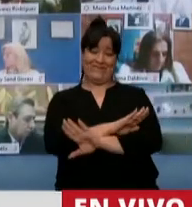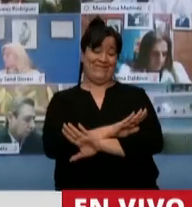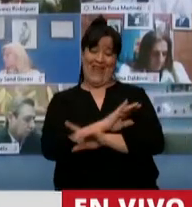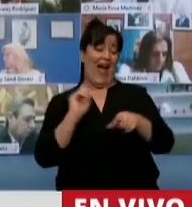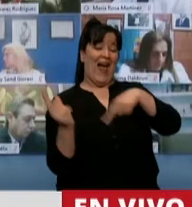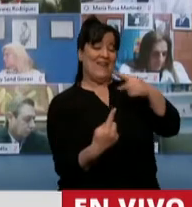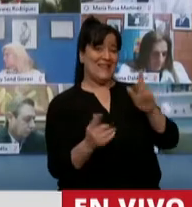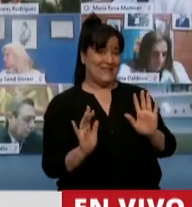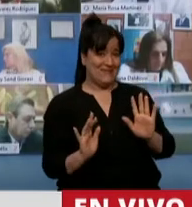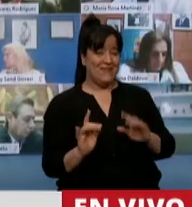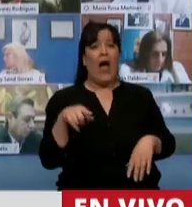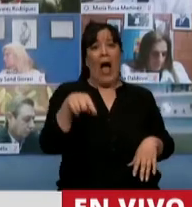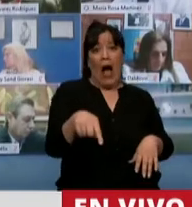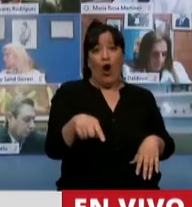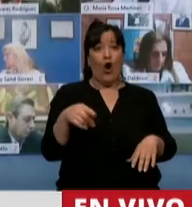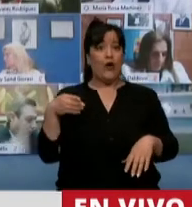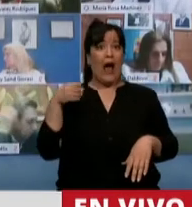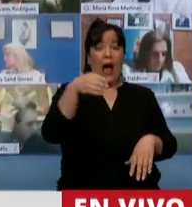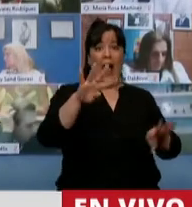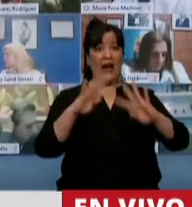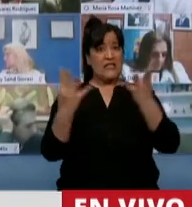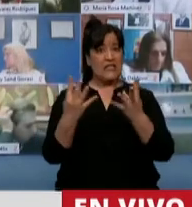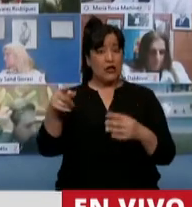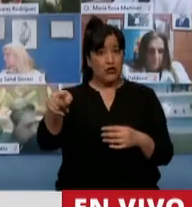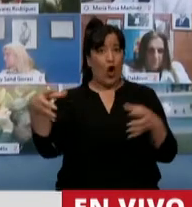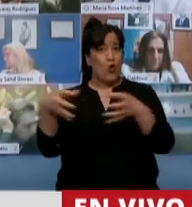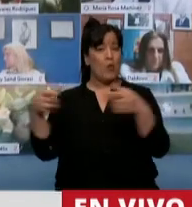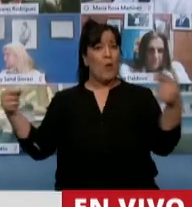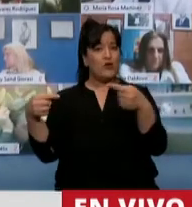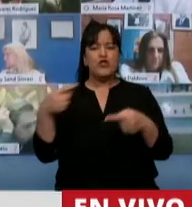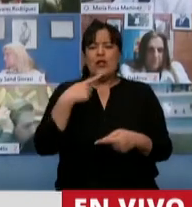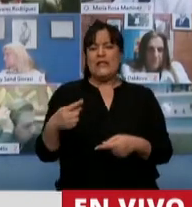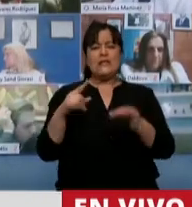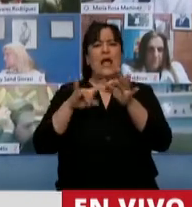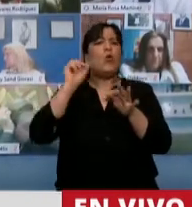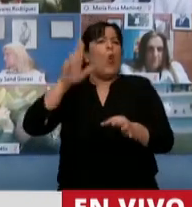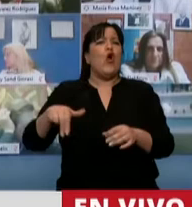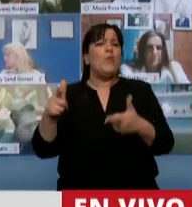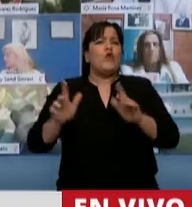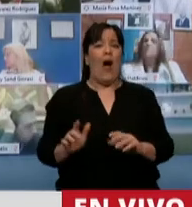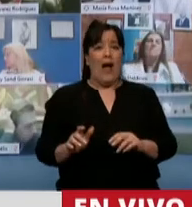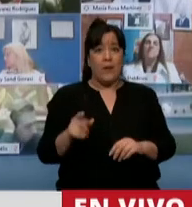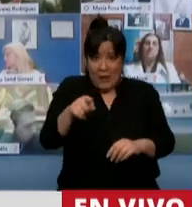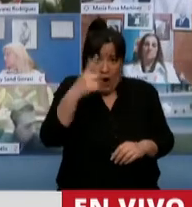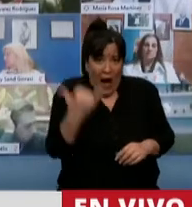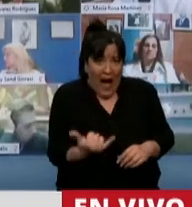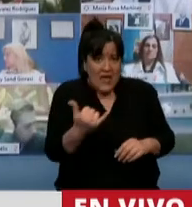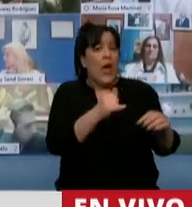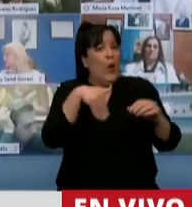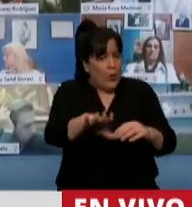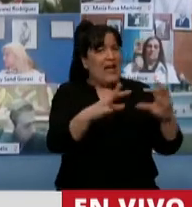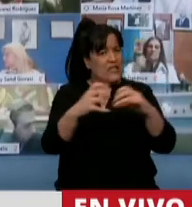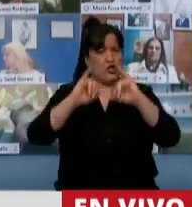quisieron ir a especular a recinto pensando que no íbamos a tener quórum. Y tenemos quórum. Y vamos a sesionar,